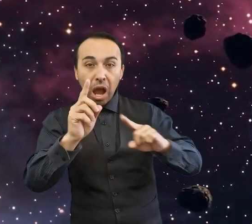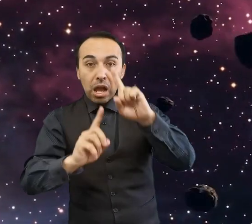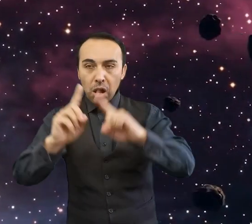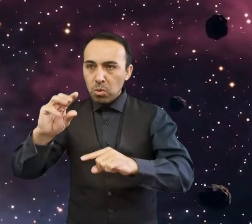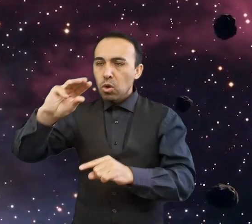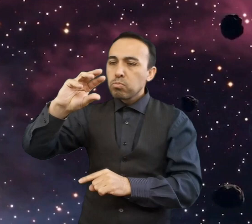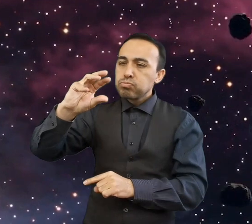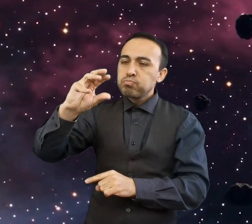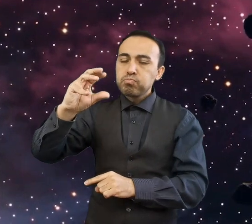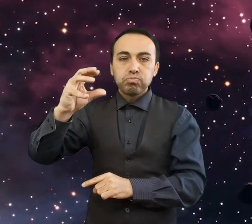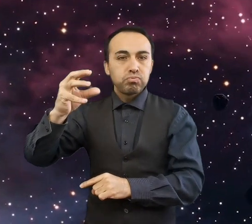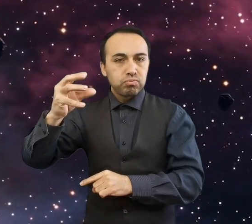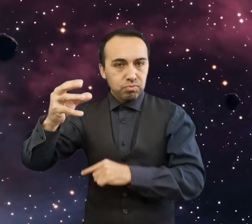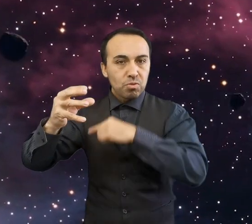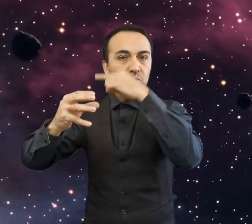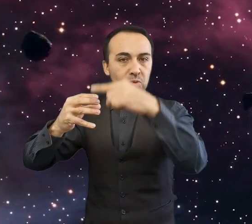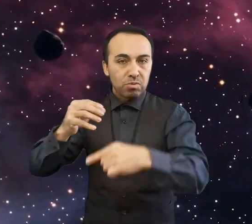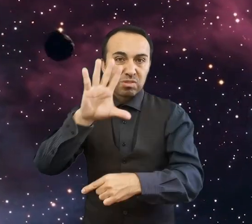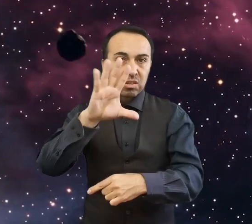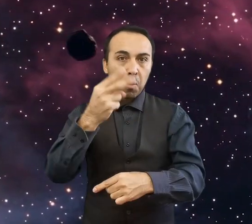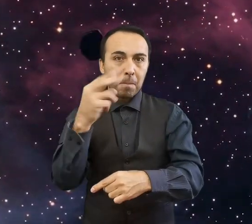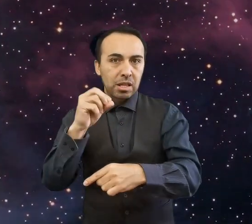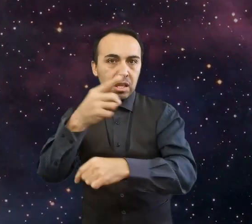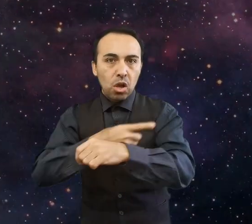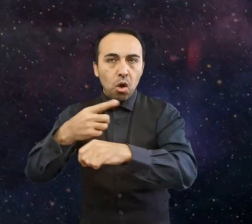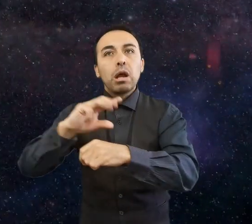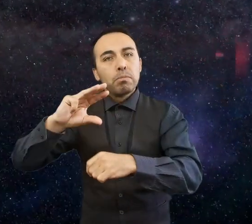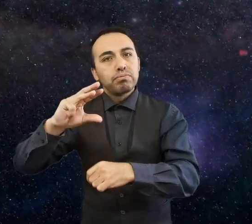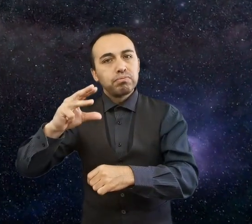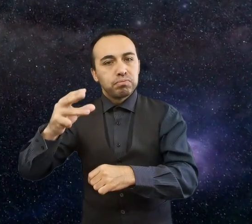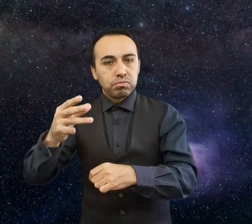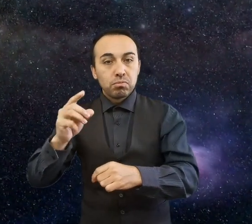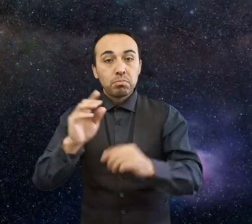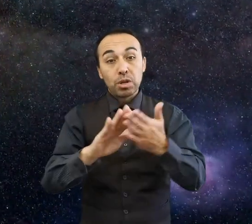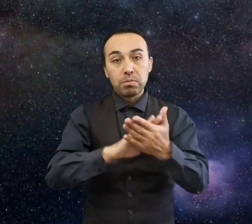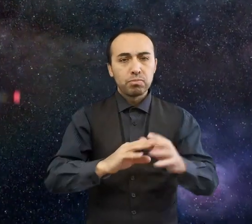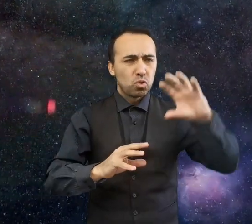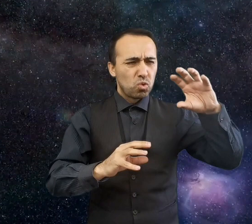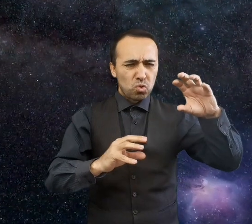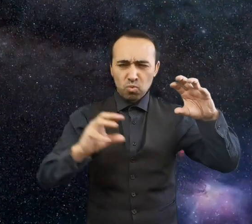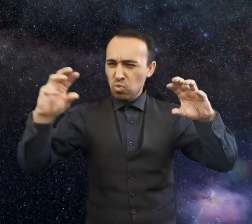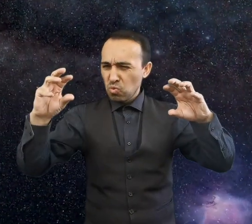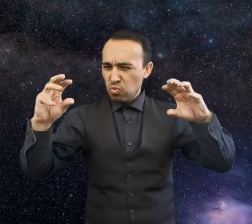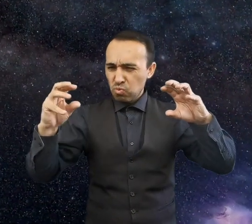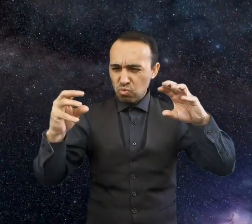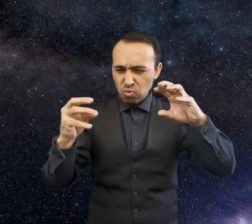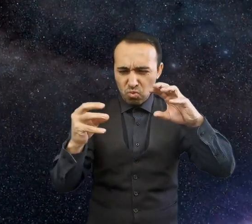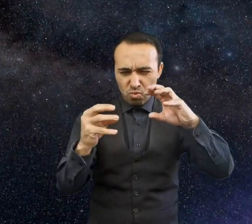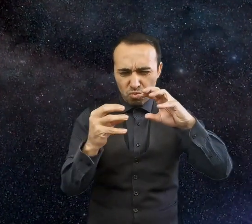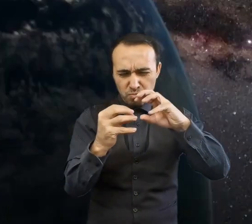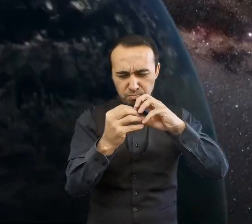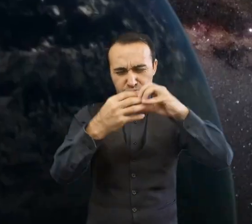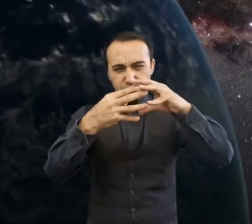Cuando un asteroide choca con otro, puede generar pequeños fragmentos, conocidos como meteoroides. Los meteoroides también pueden